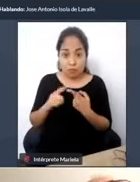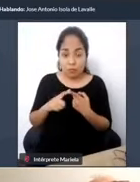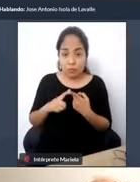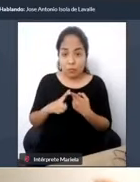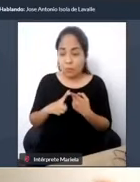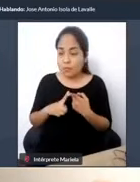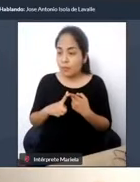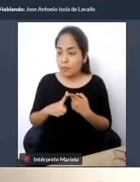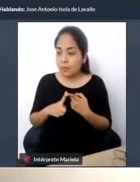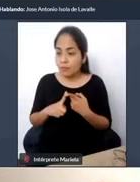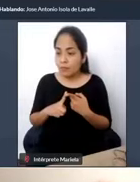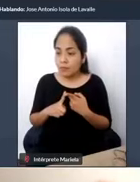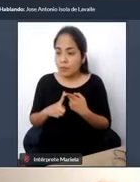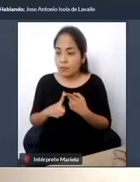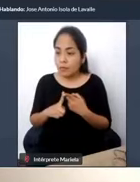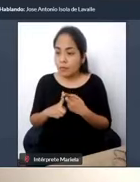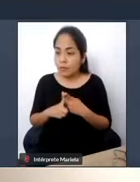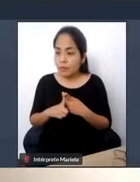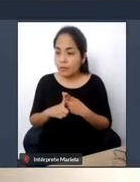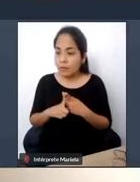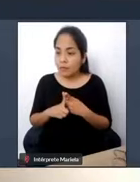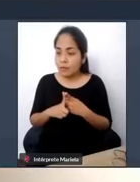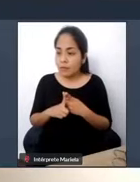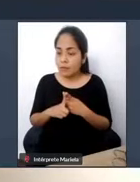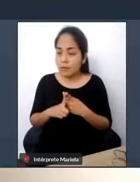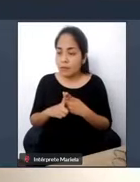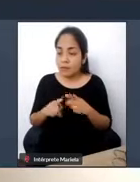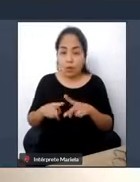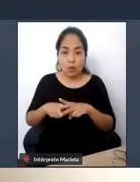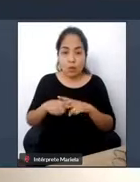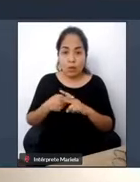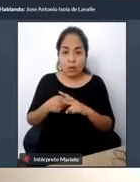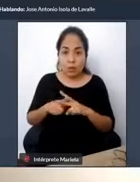creo que hay que comenzar por